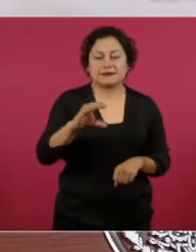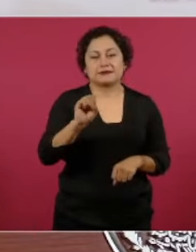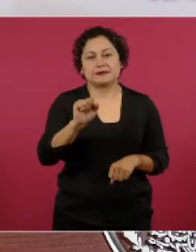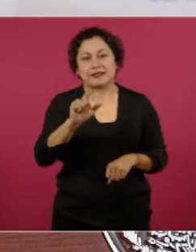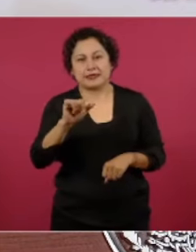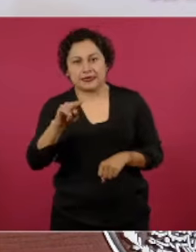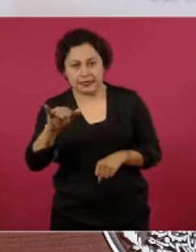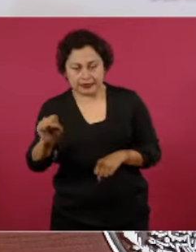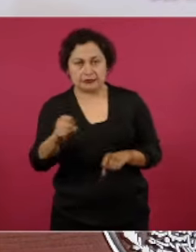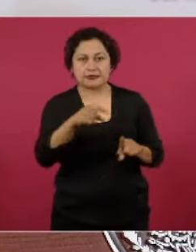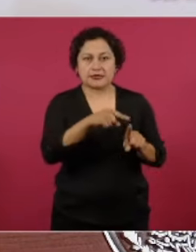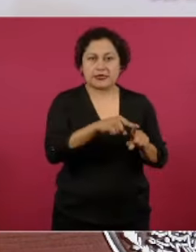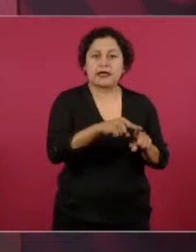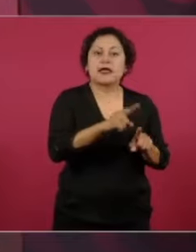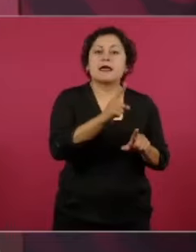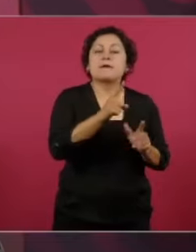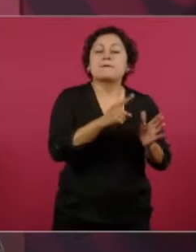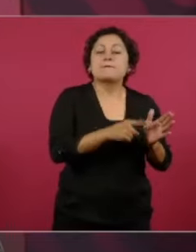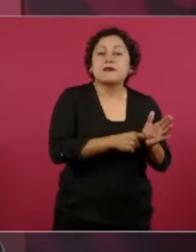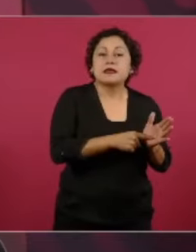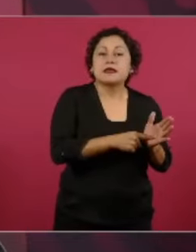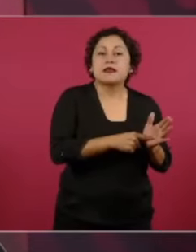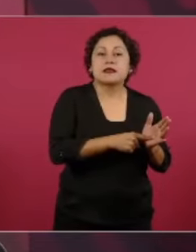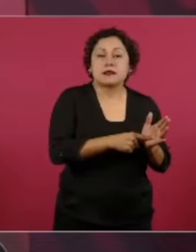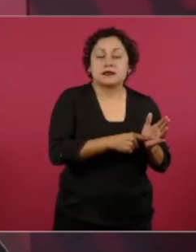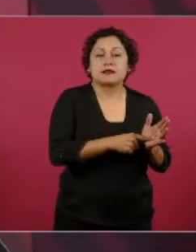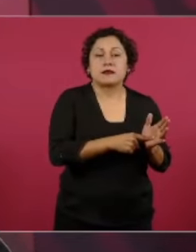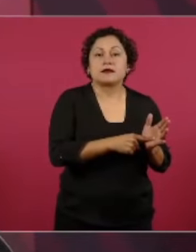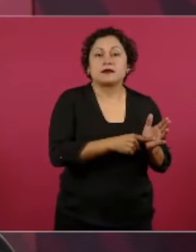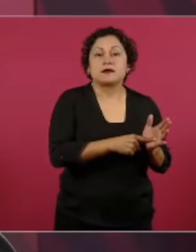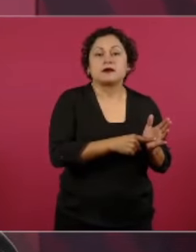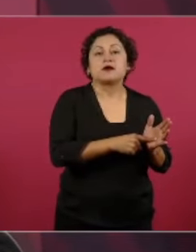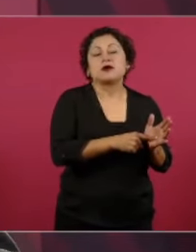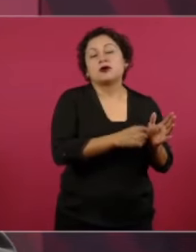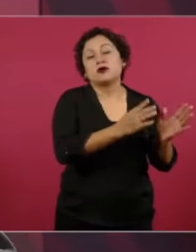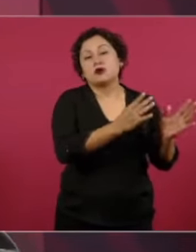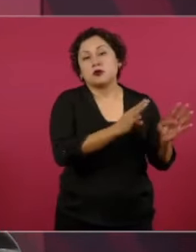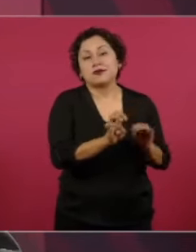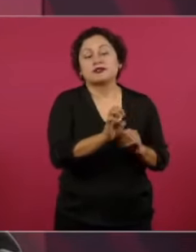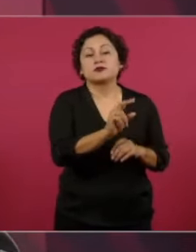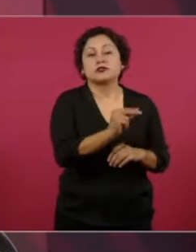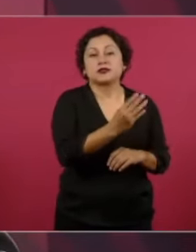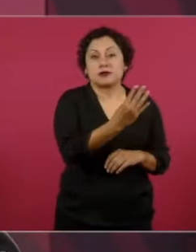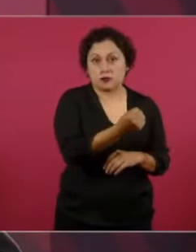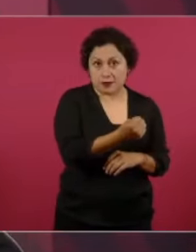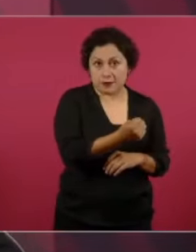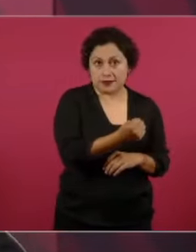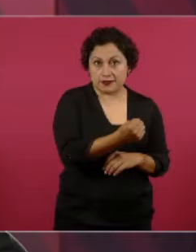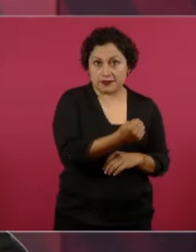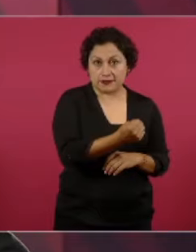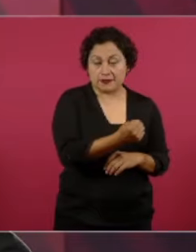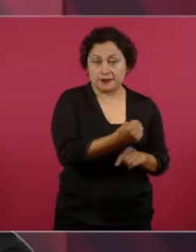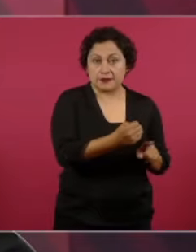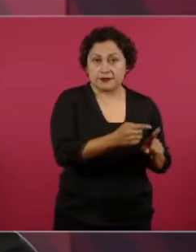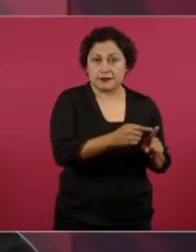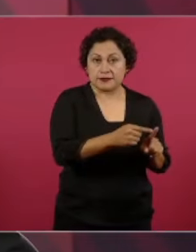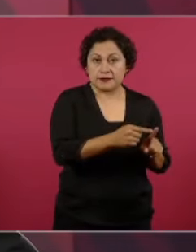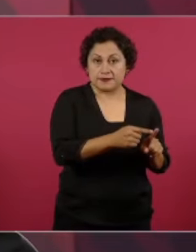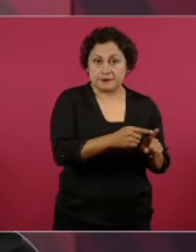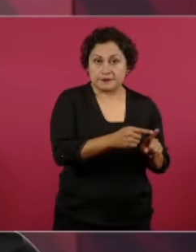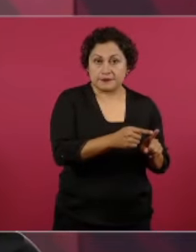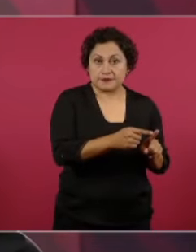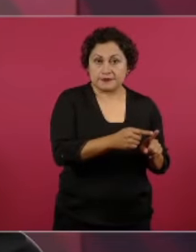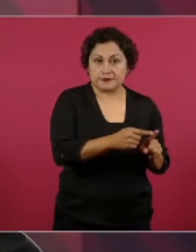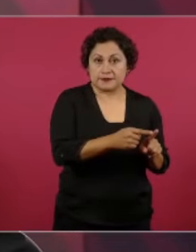entrando Salinas, en el 1994,